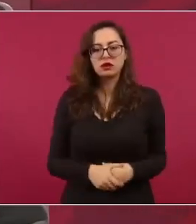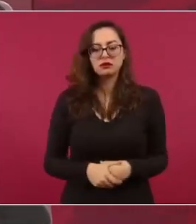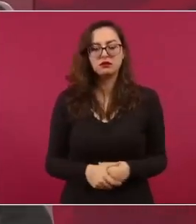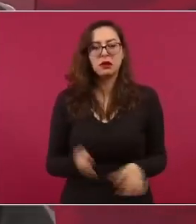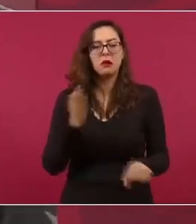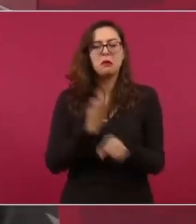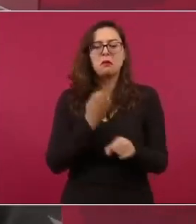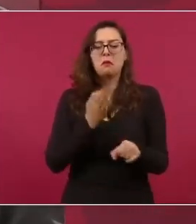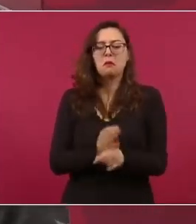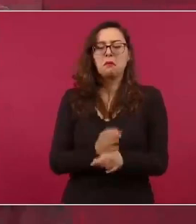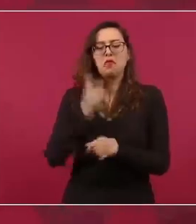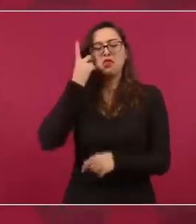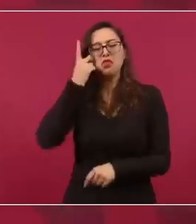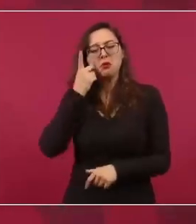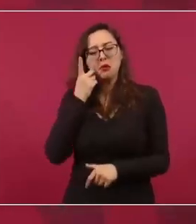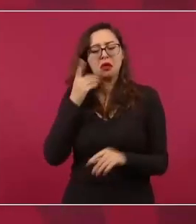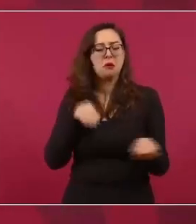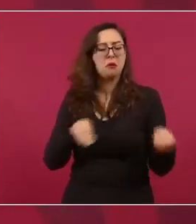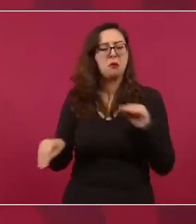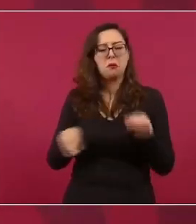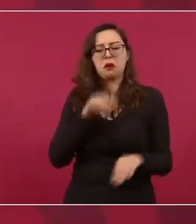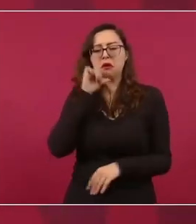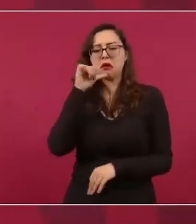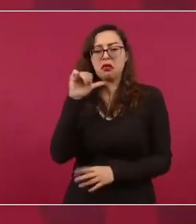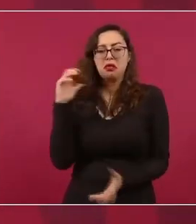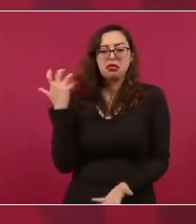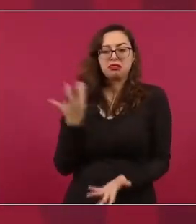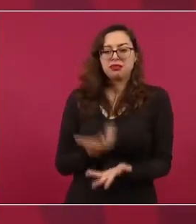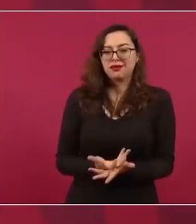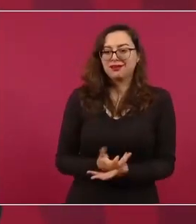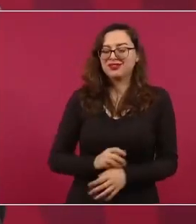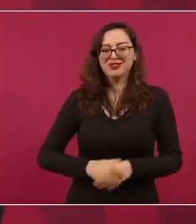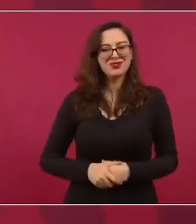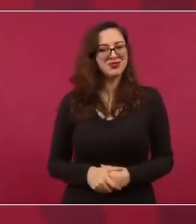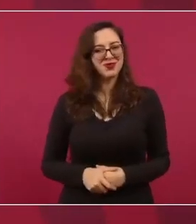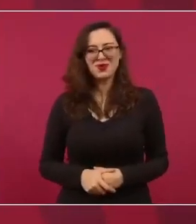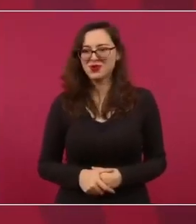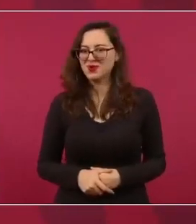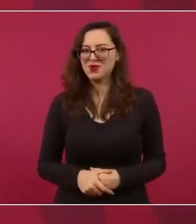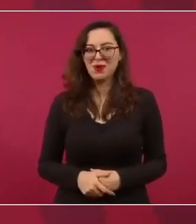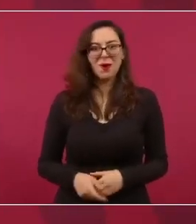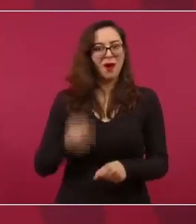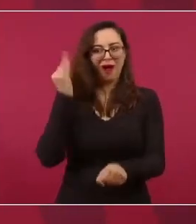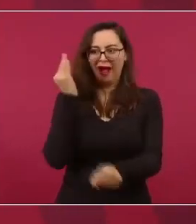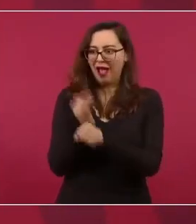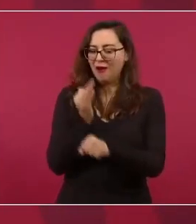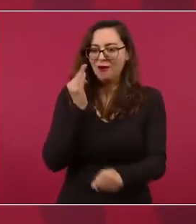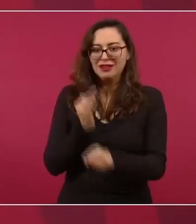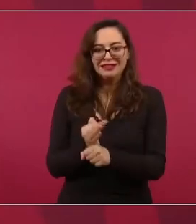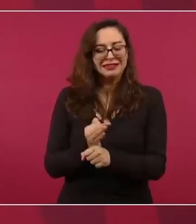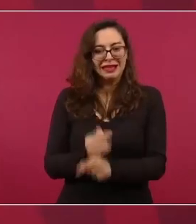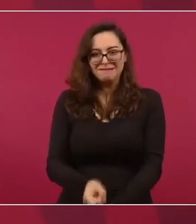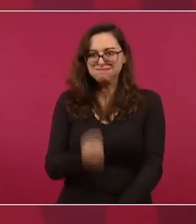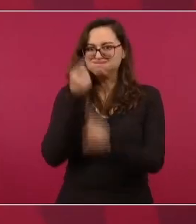estamos en la cresta de una ola de transformación.